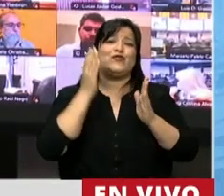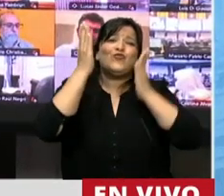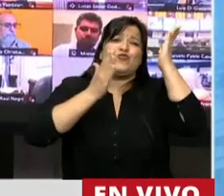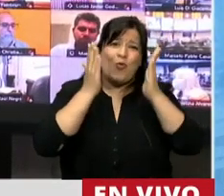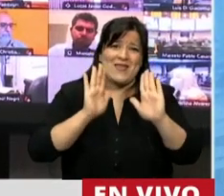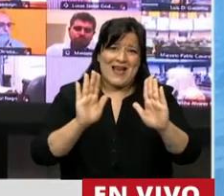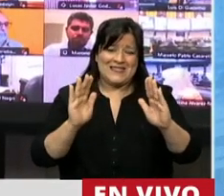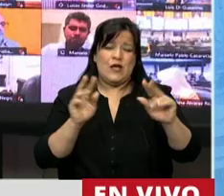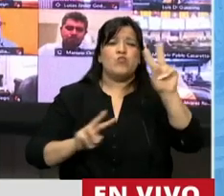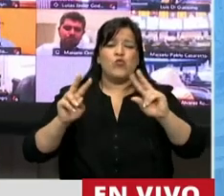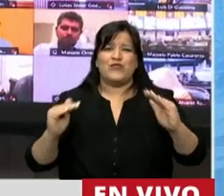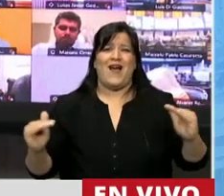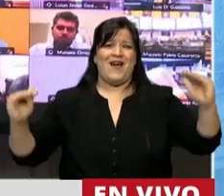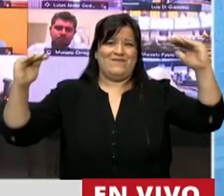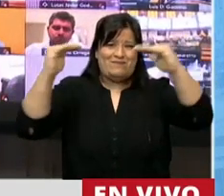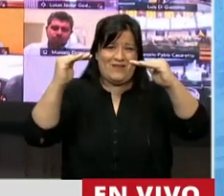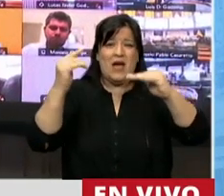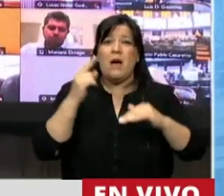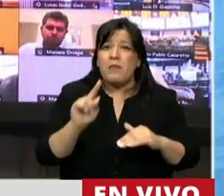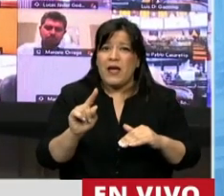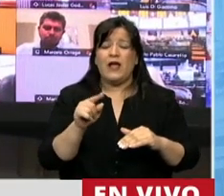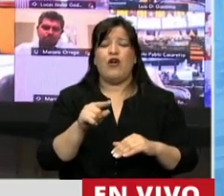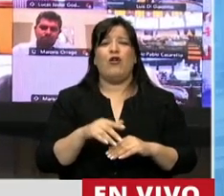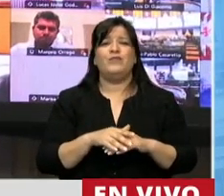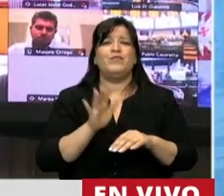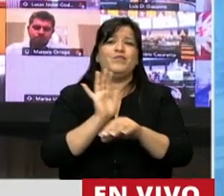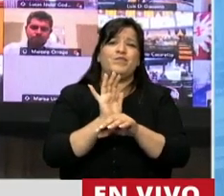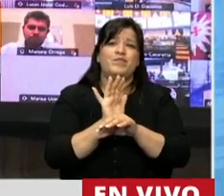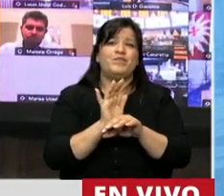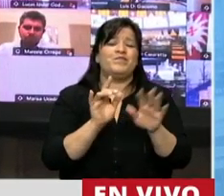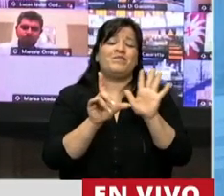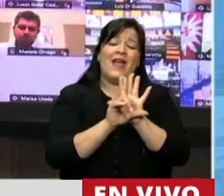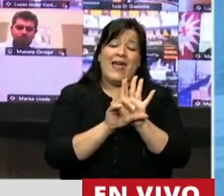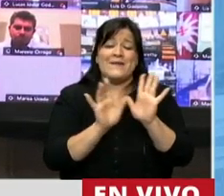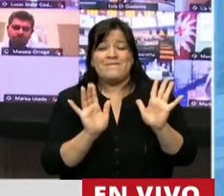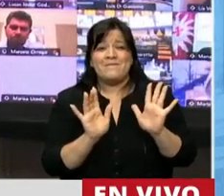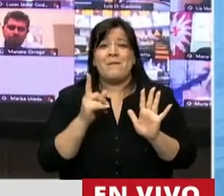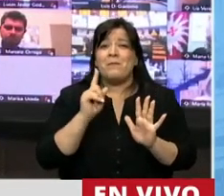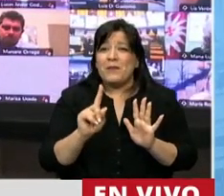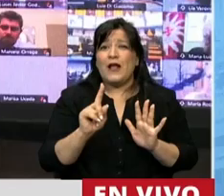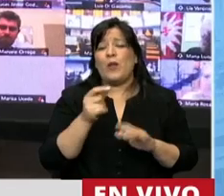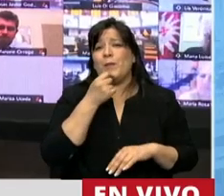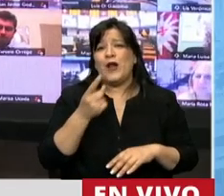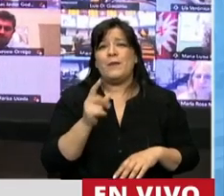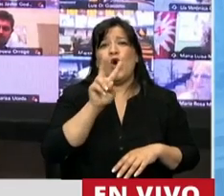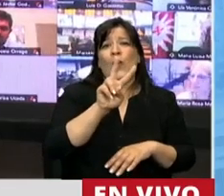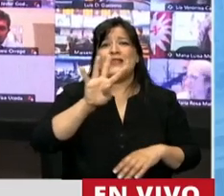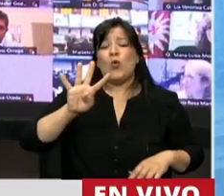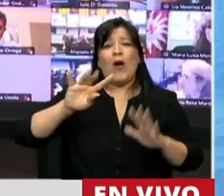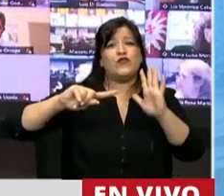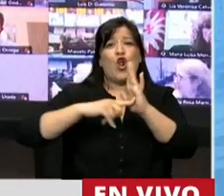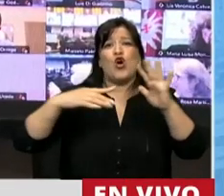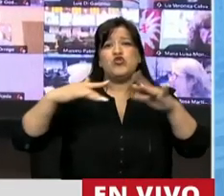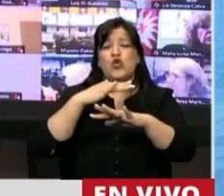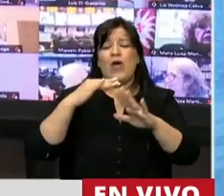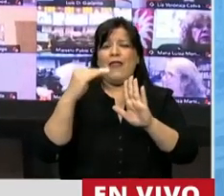decirlo, tiene un carácter testimonial, testimonial, simbólico, porque nominando a 24 ciudades a lo largo